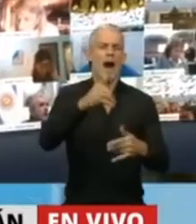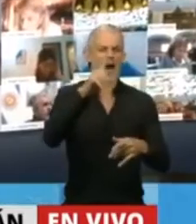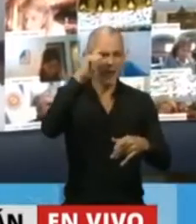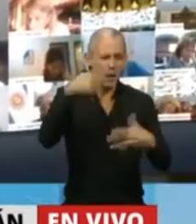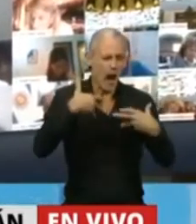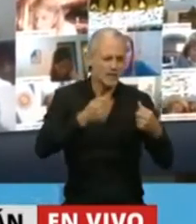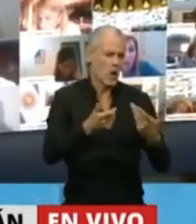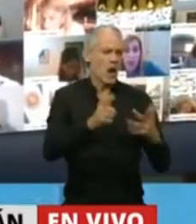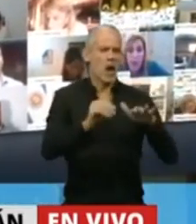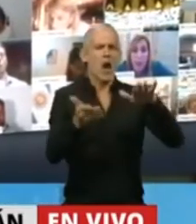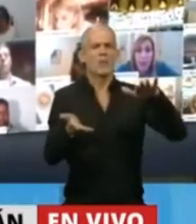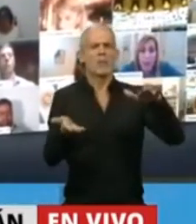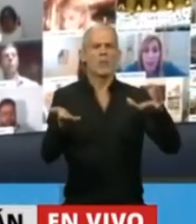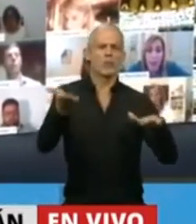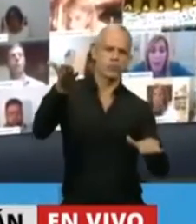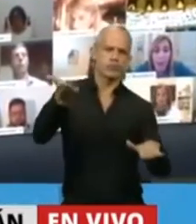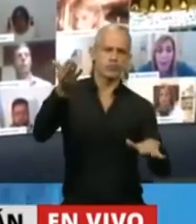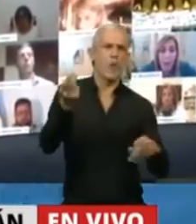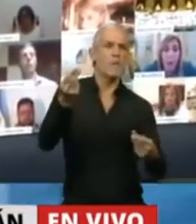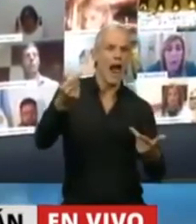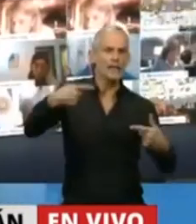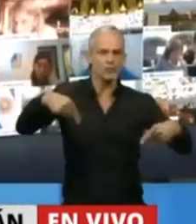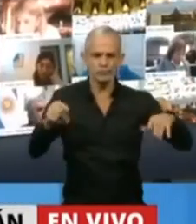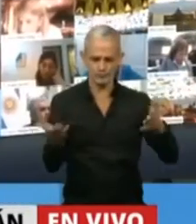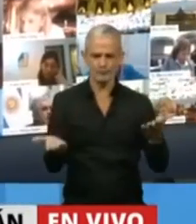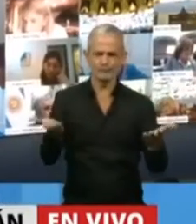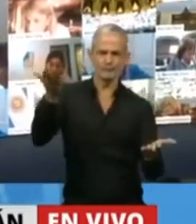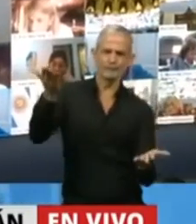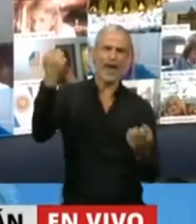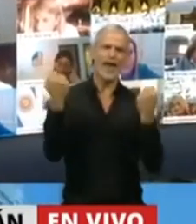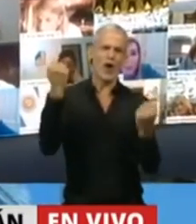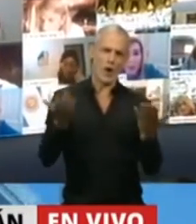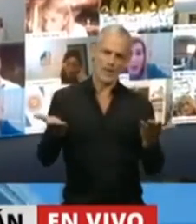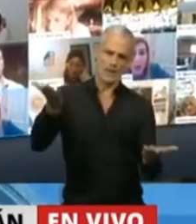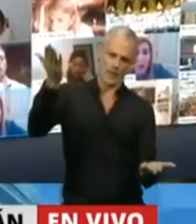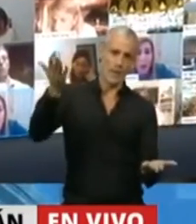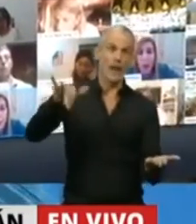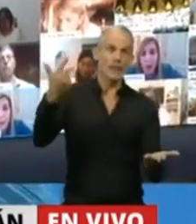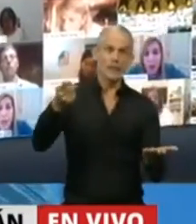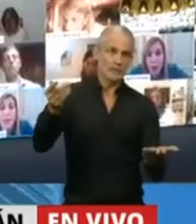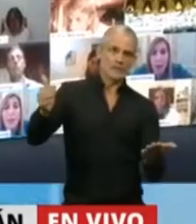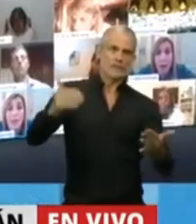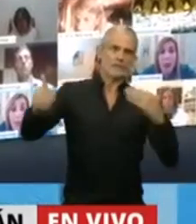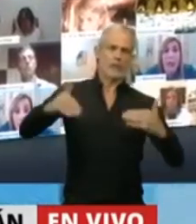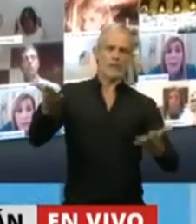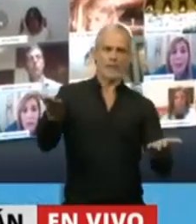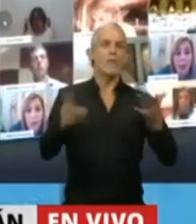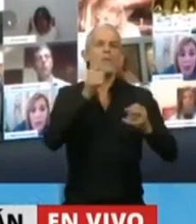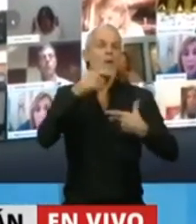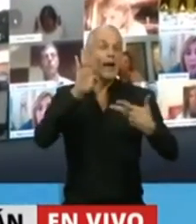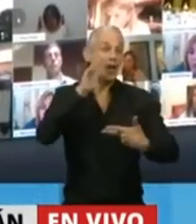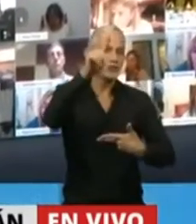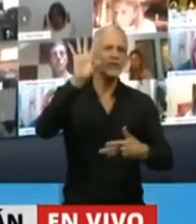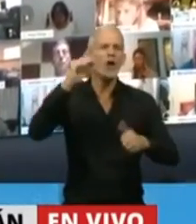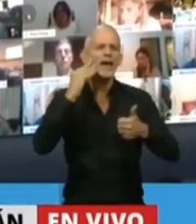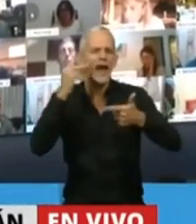han privilegiado el mercado con una lógica de ganancia y de economía, tenido que desandar, en caso de Estados Unidos, de